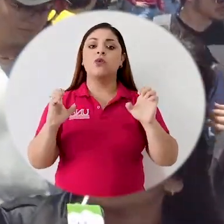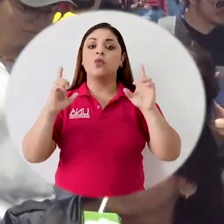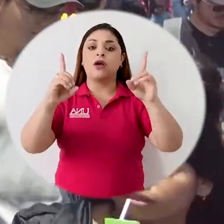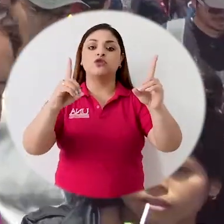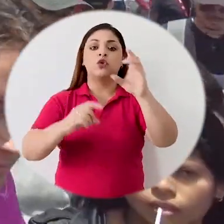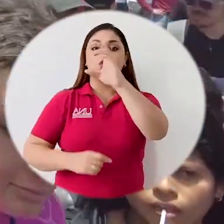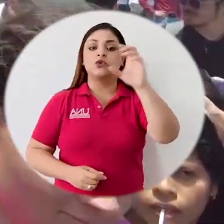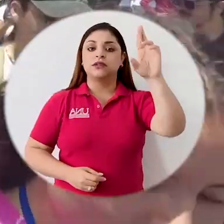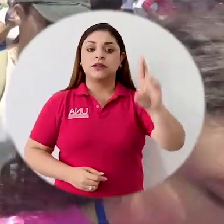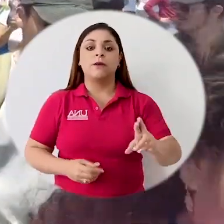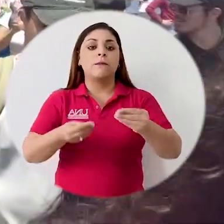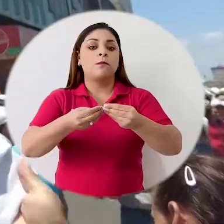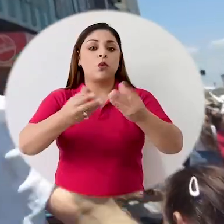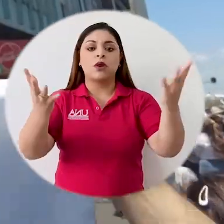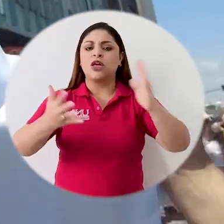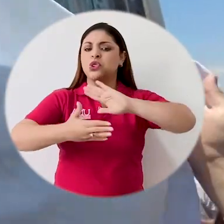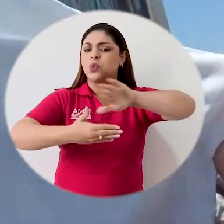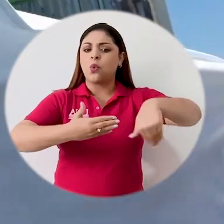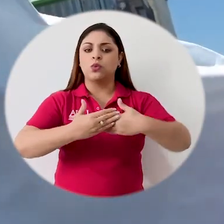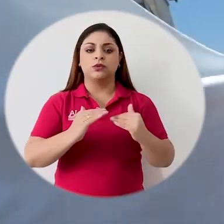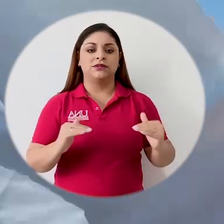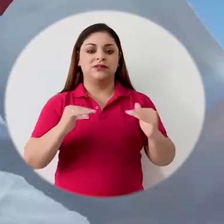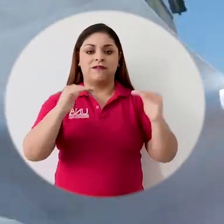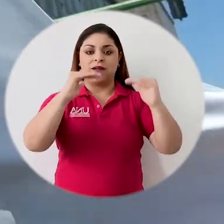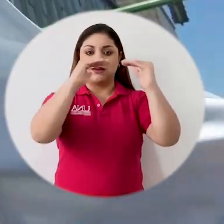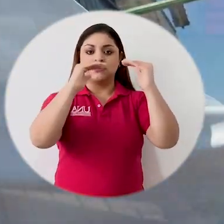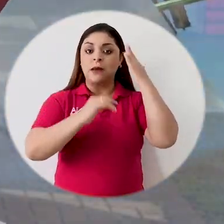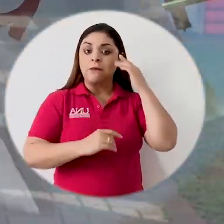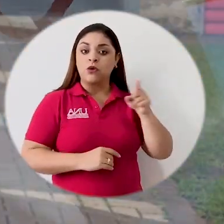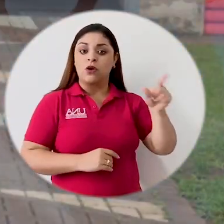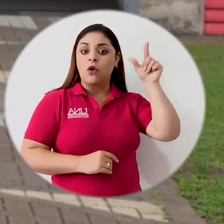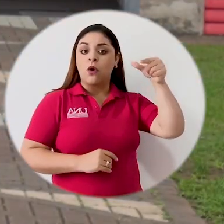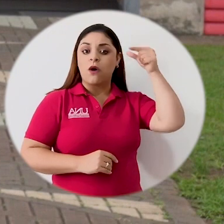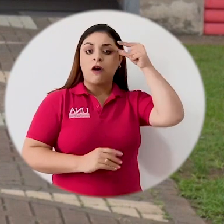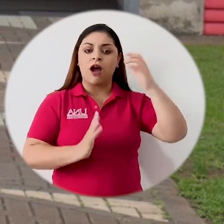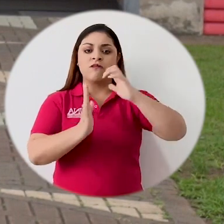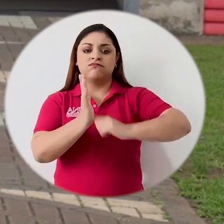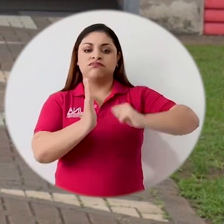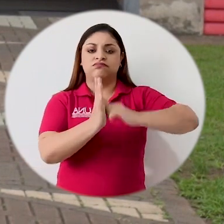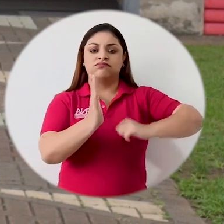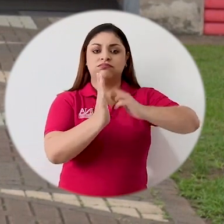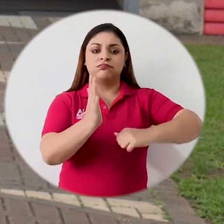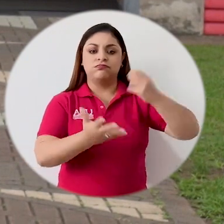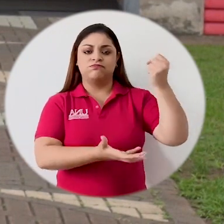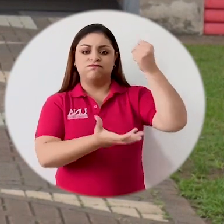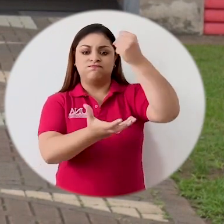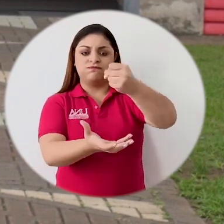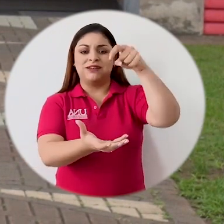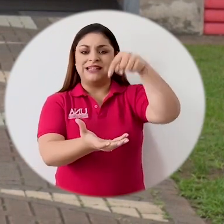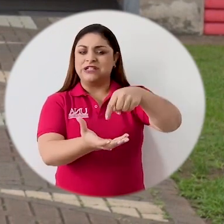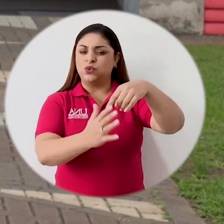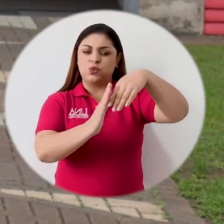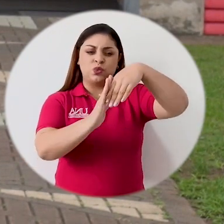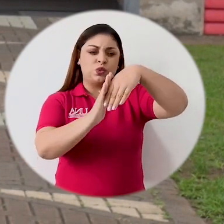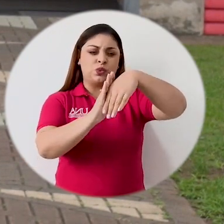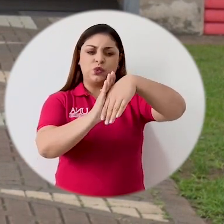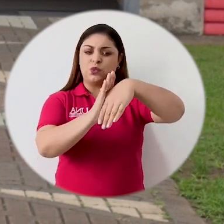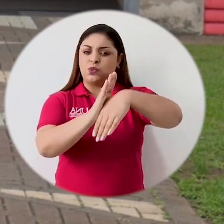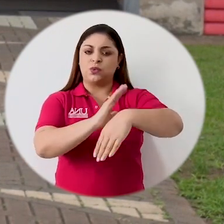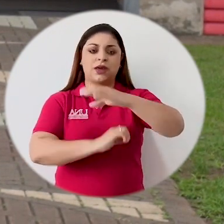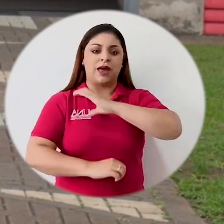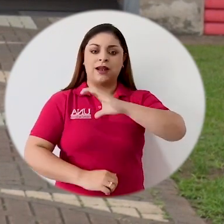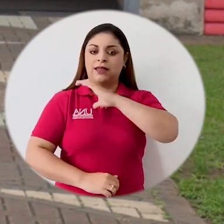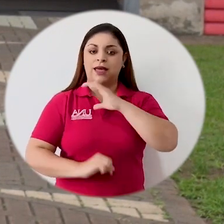todos sus niveles. La educación costarricense pública está atravesando recortes sistemáticos a su presupuesto, que esto se traduce